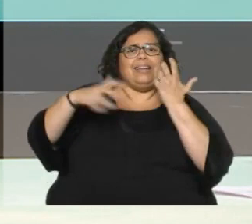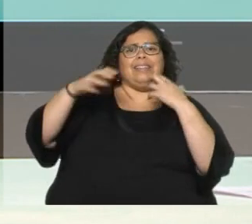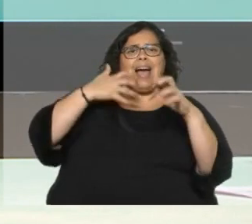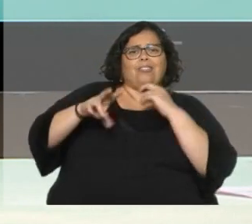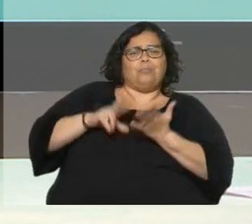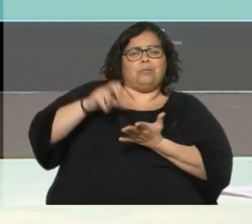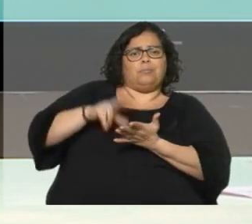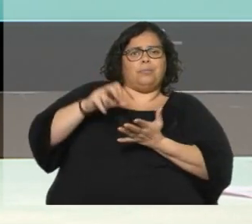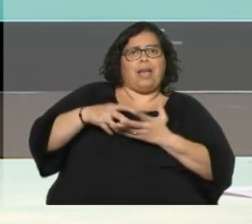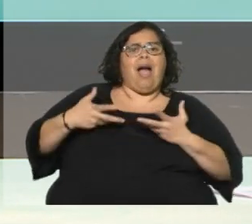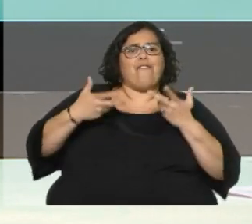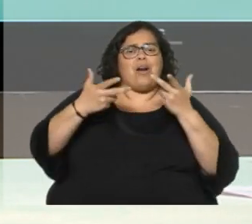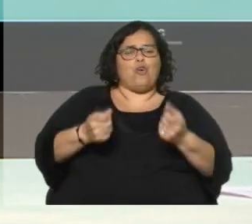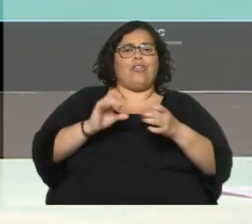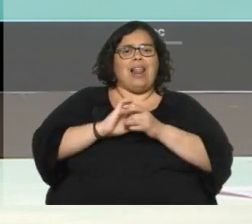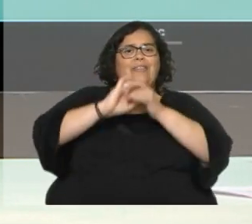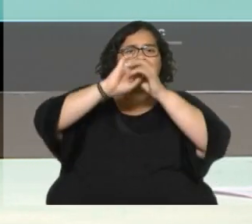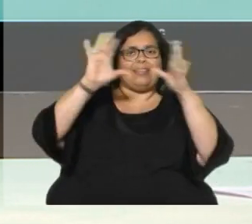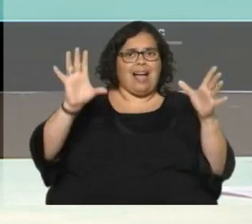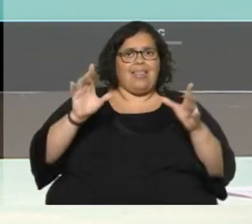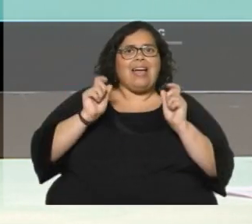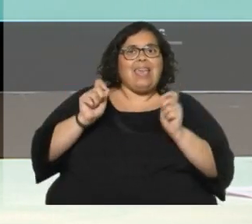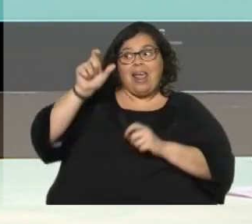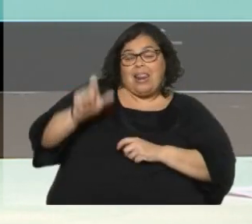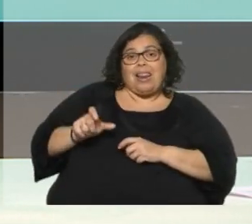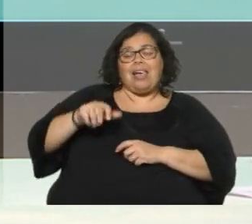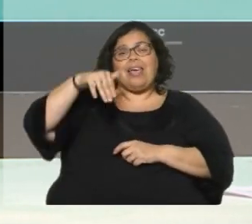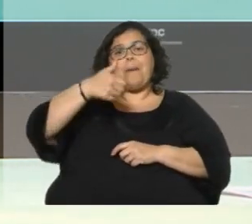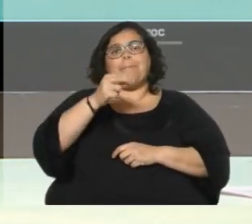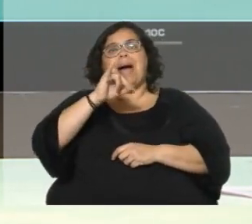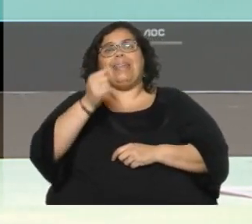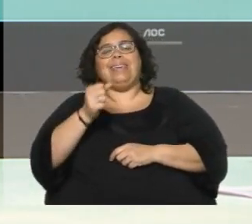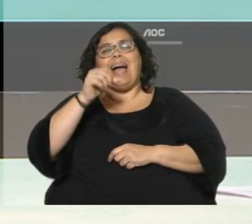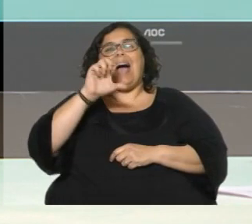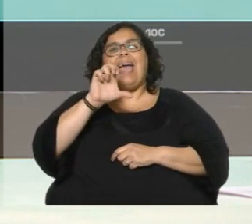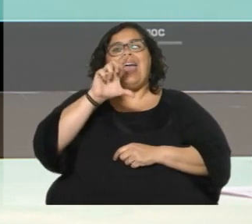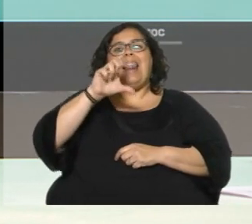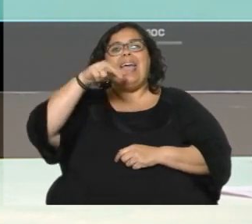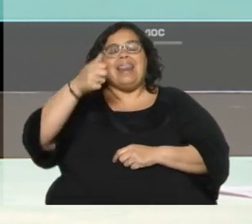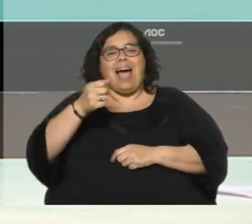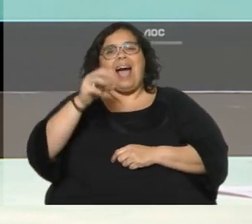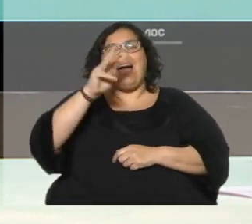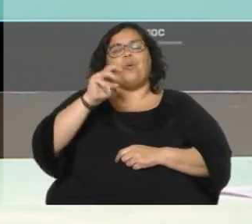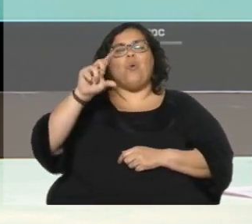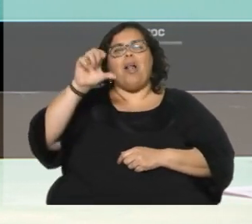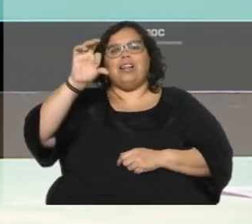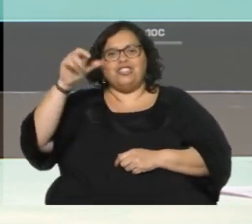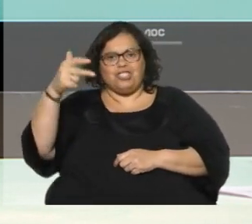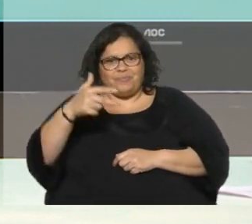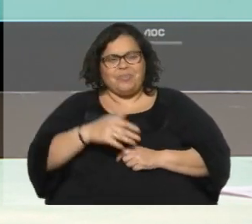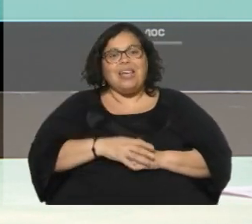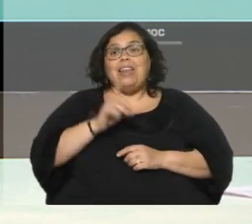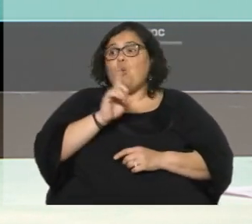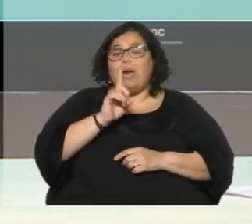a favor de la libertad y la democracia, a María Elena Walsh. No te la imaginás a María Elena Walsh, que no era una persona de